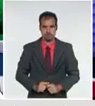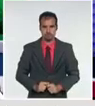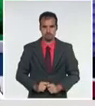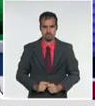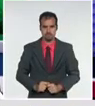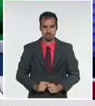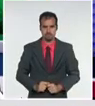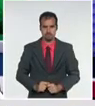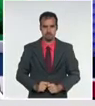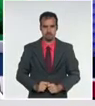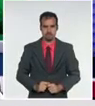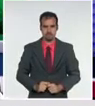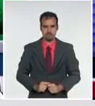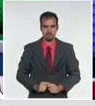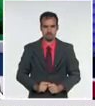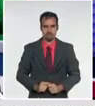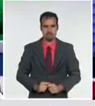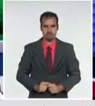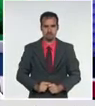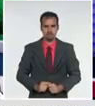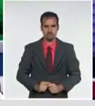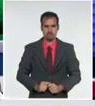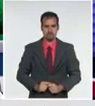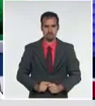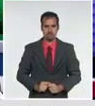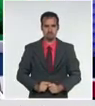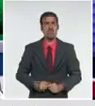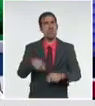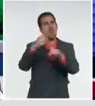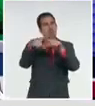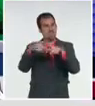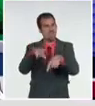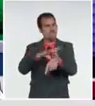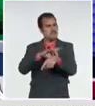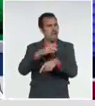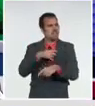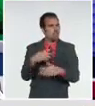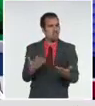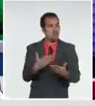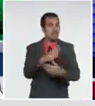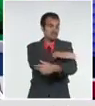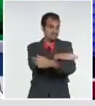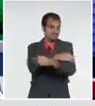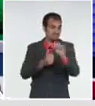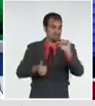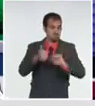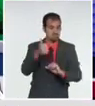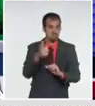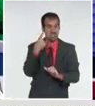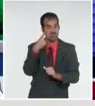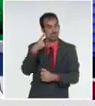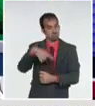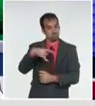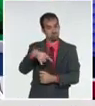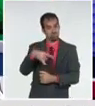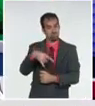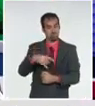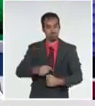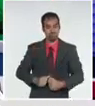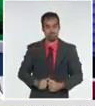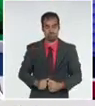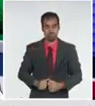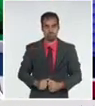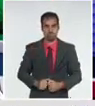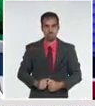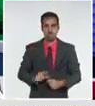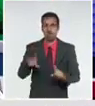la acompañaban como la hipertensión arterial, cierto grado de obesidad, una enfermedad pulmonar